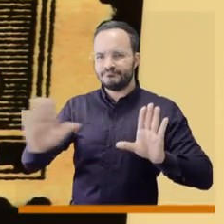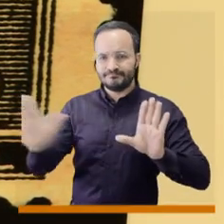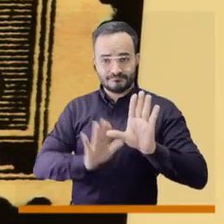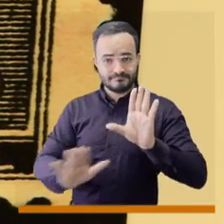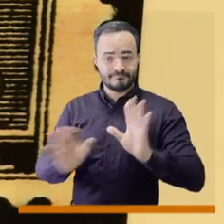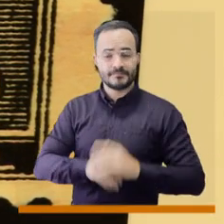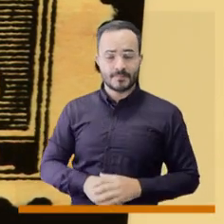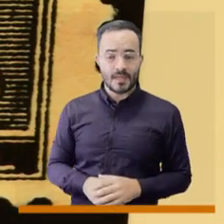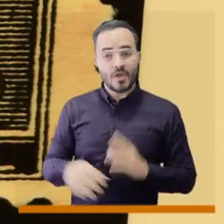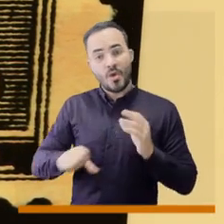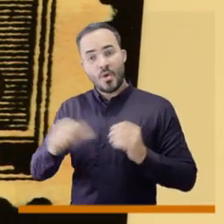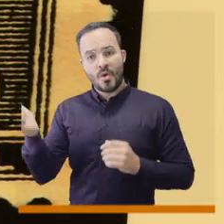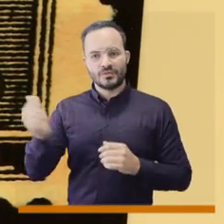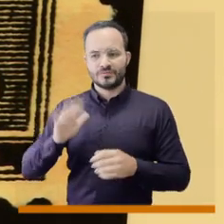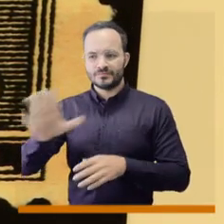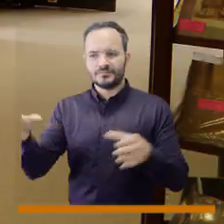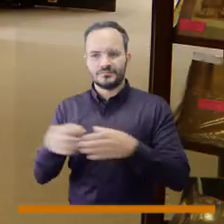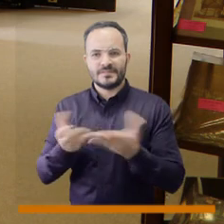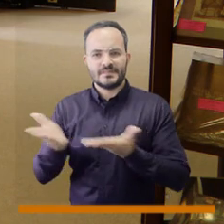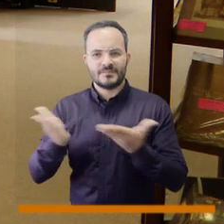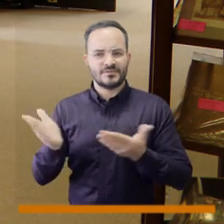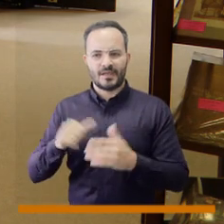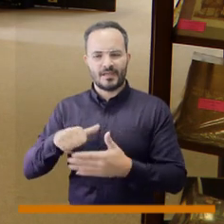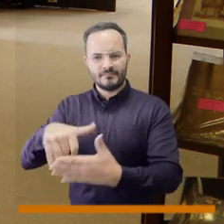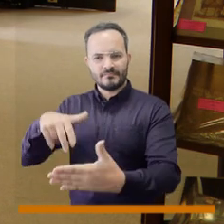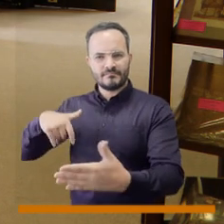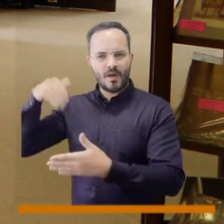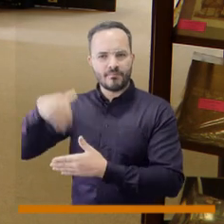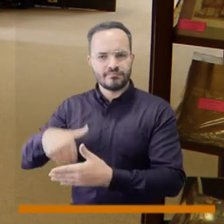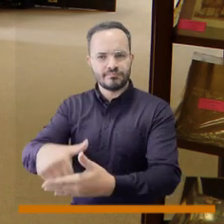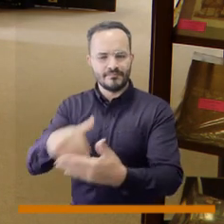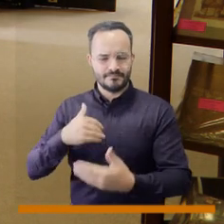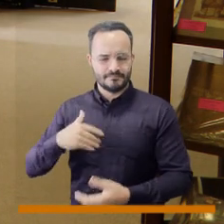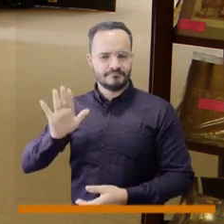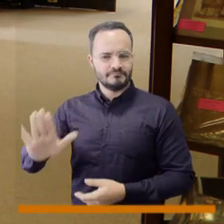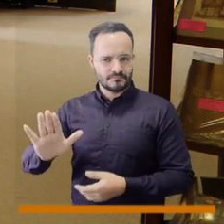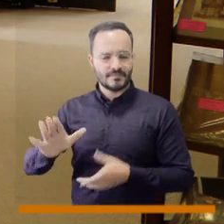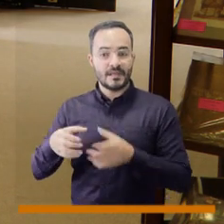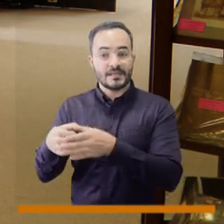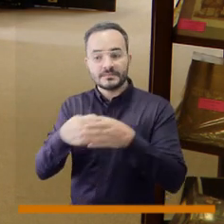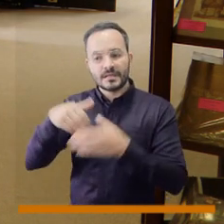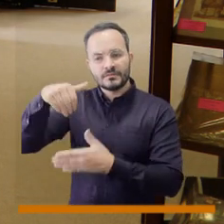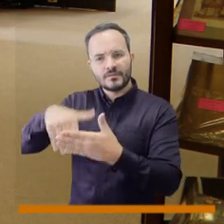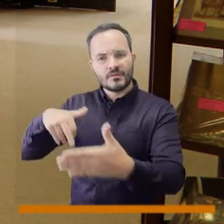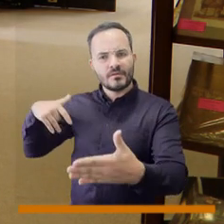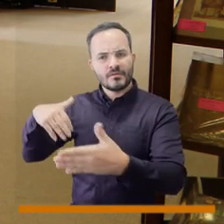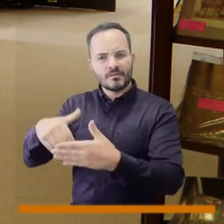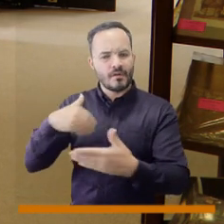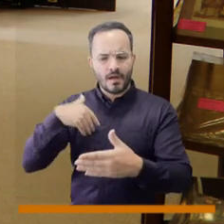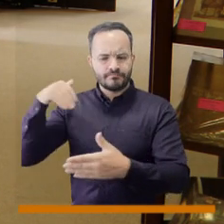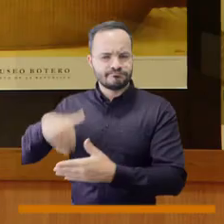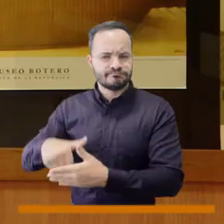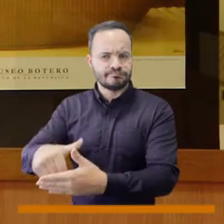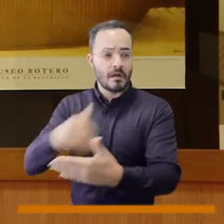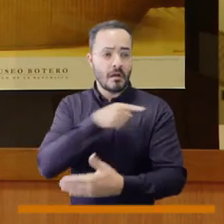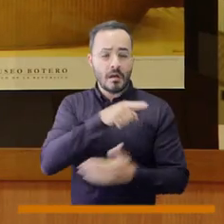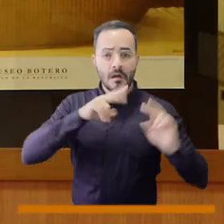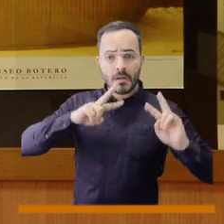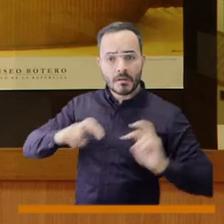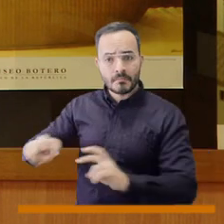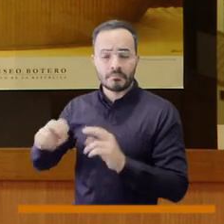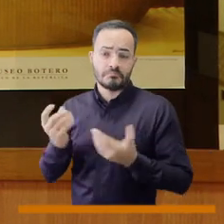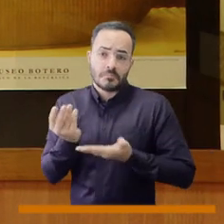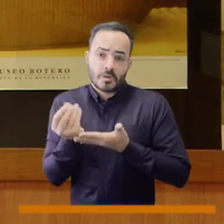de estampillas. Además, el servicio del centro de documentación, un centro dispuesto para la